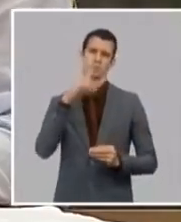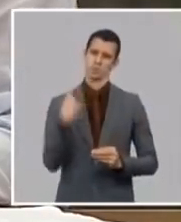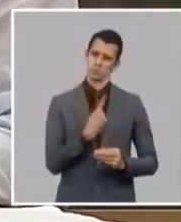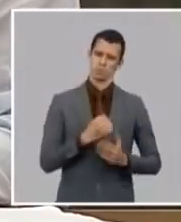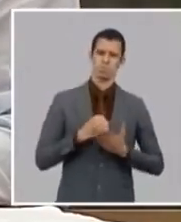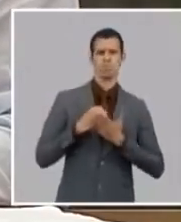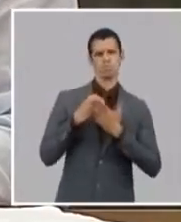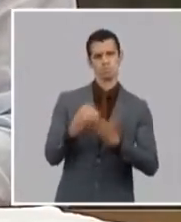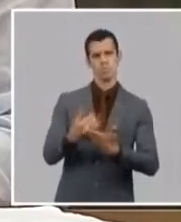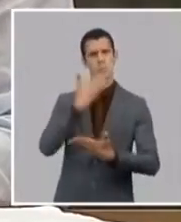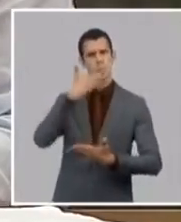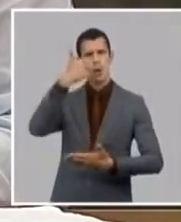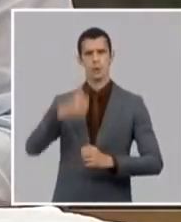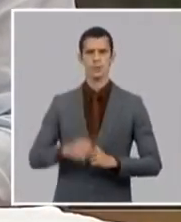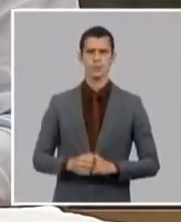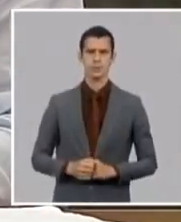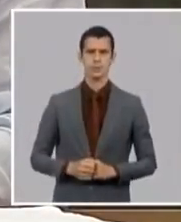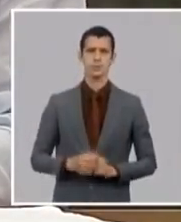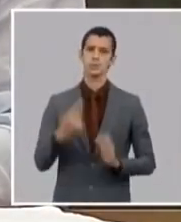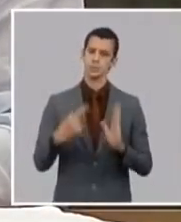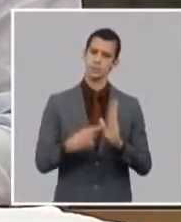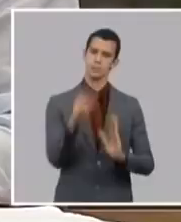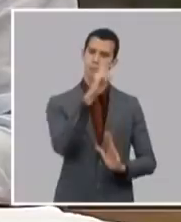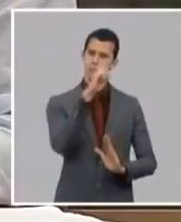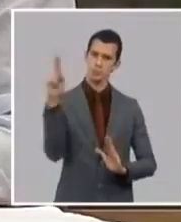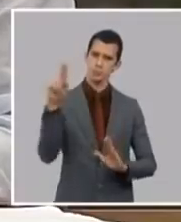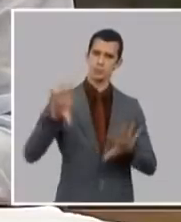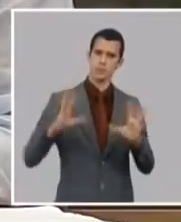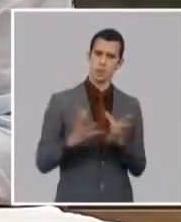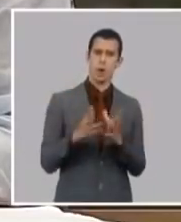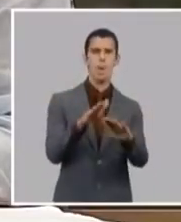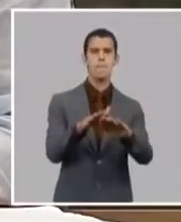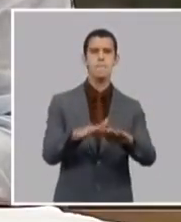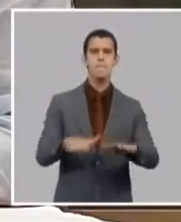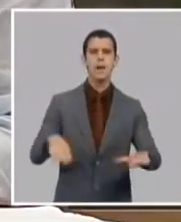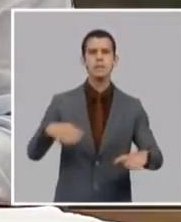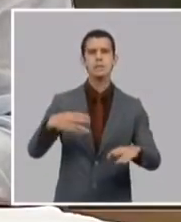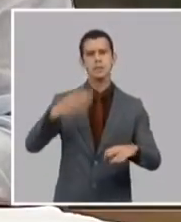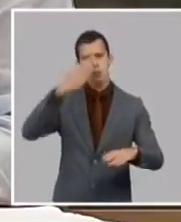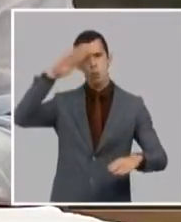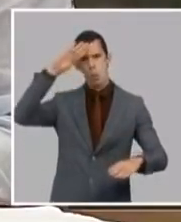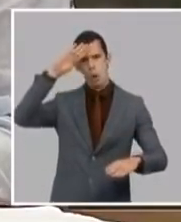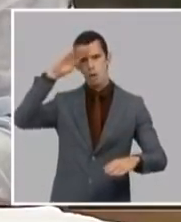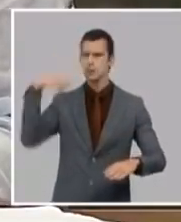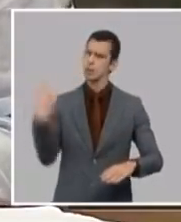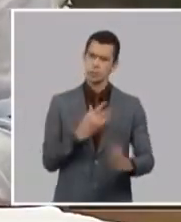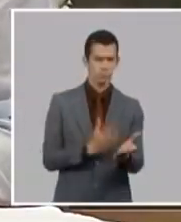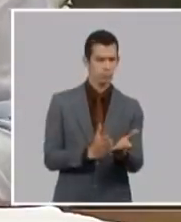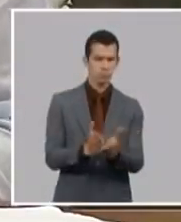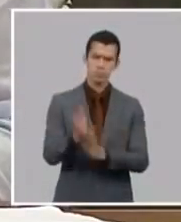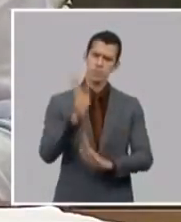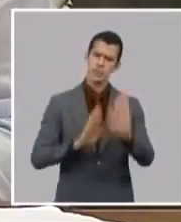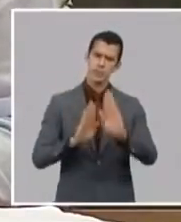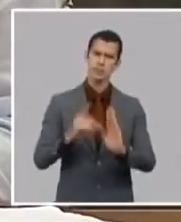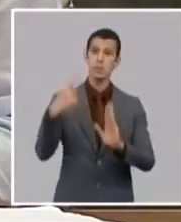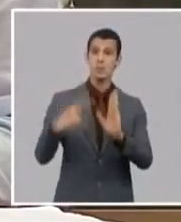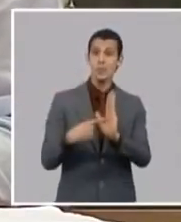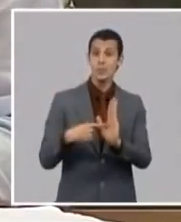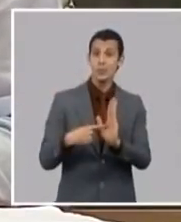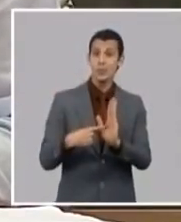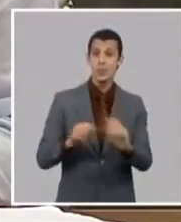la va a sostener la va a garantizar la va a siempre y además de eso estamos vacunando